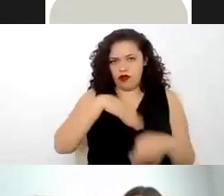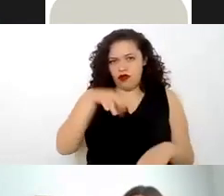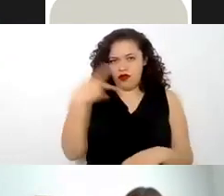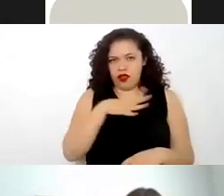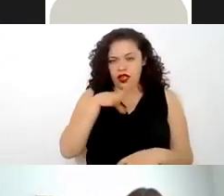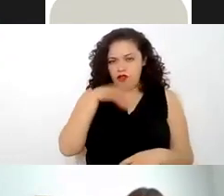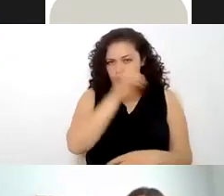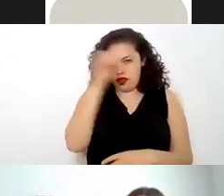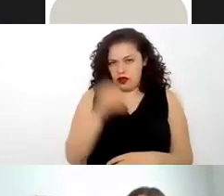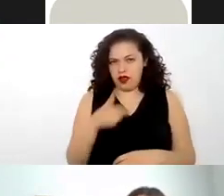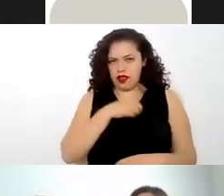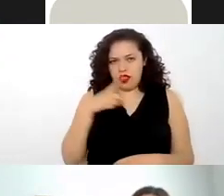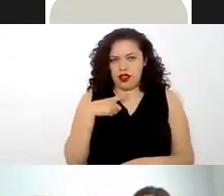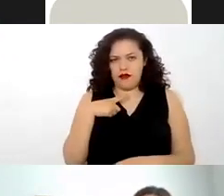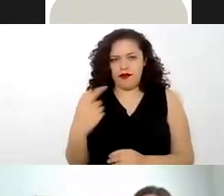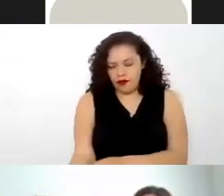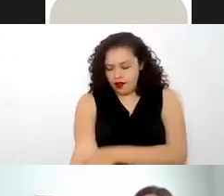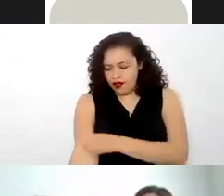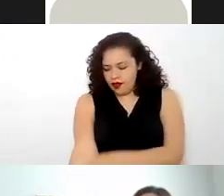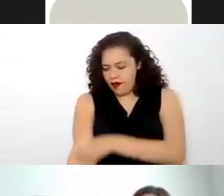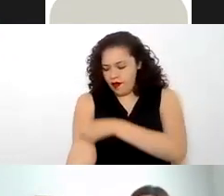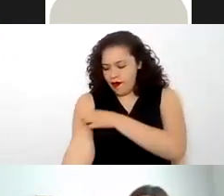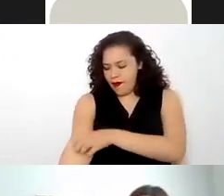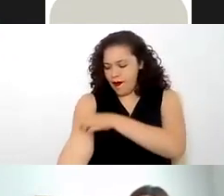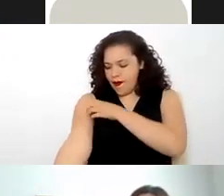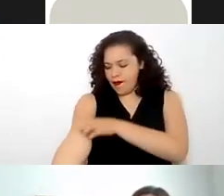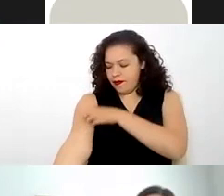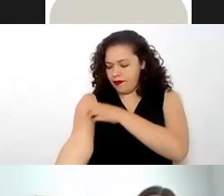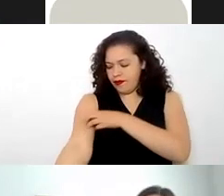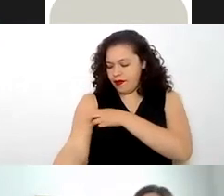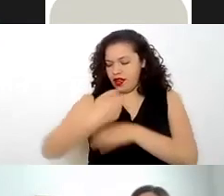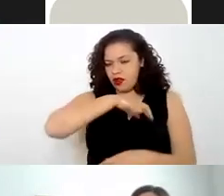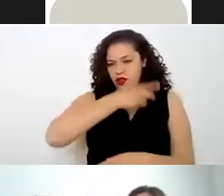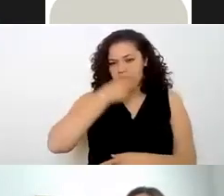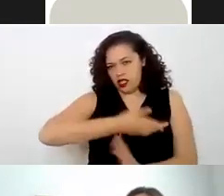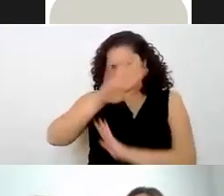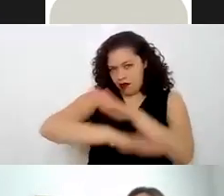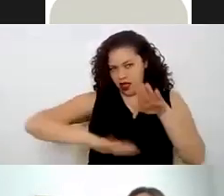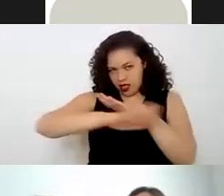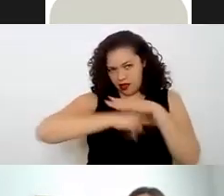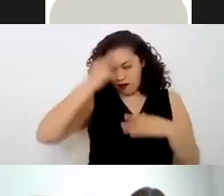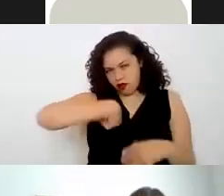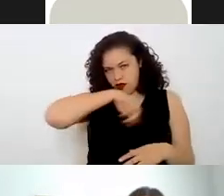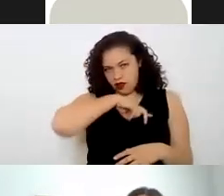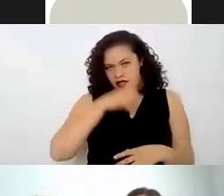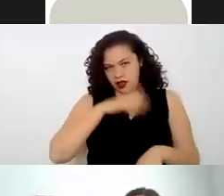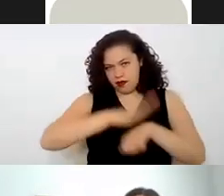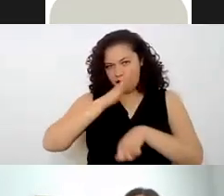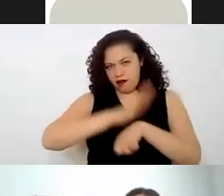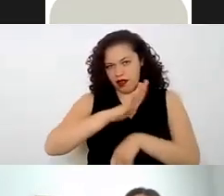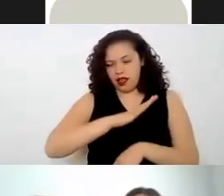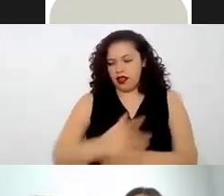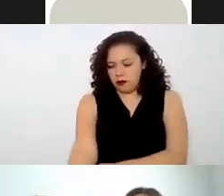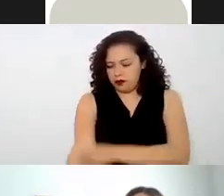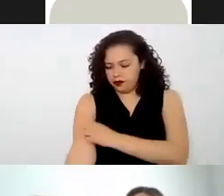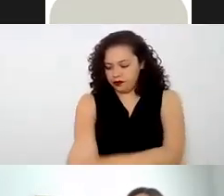obligaciones siendo las que vamos a mencionar las mínimas pero bueno también tomando en cuenta de que hay otras más nosotros